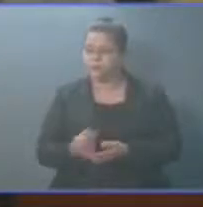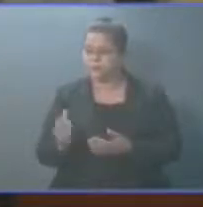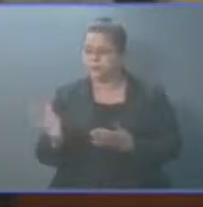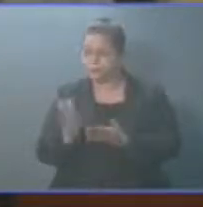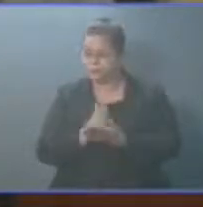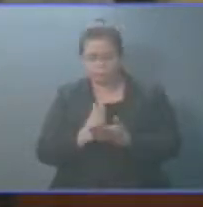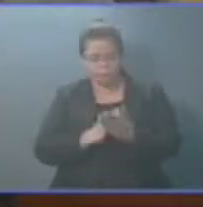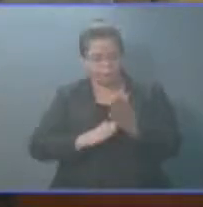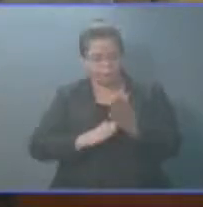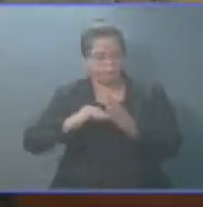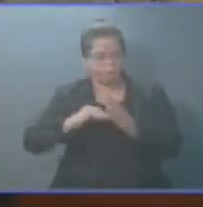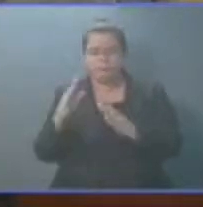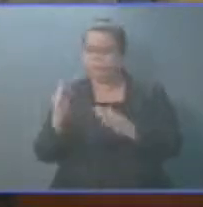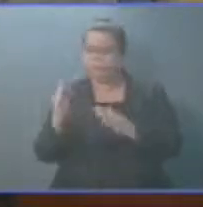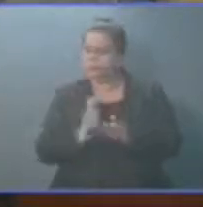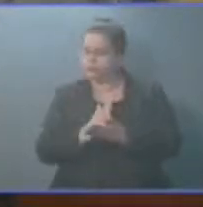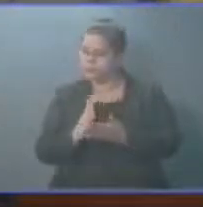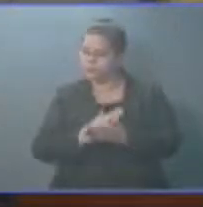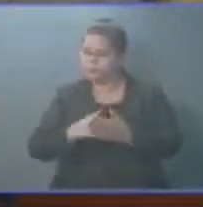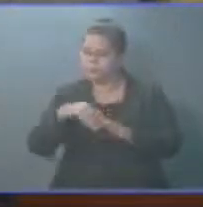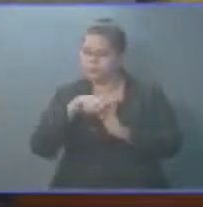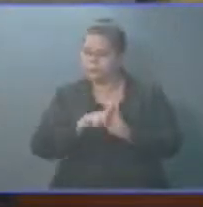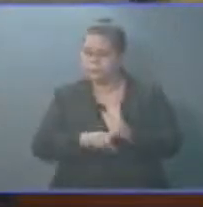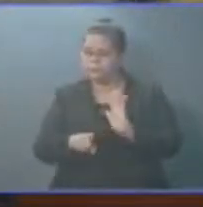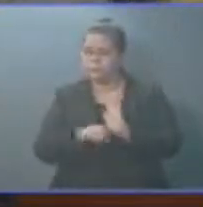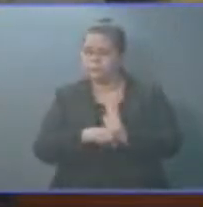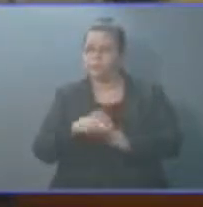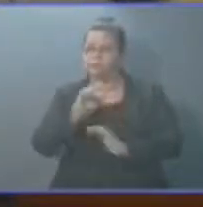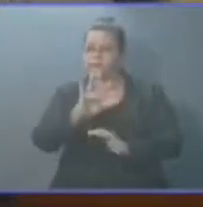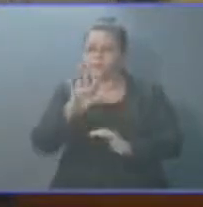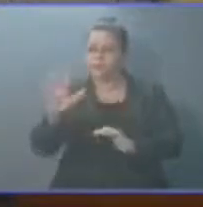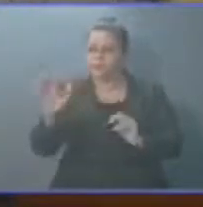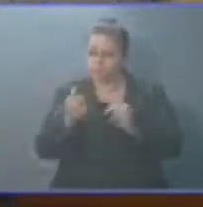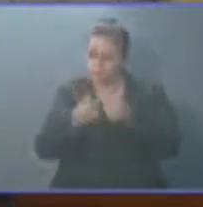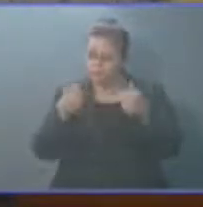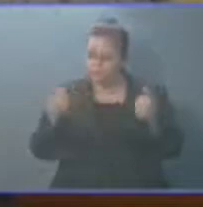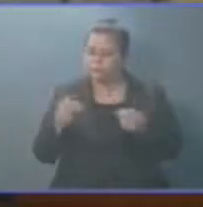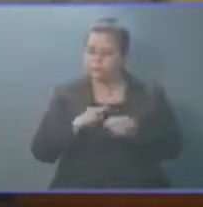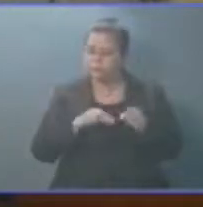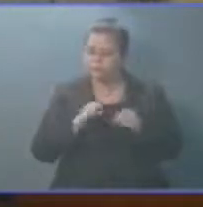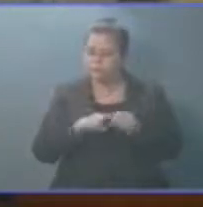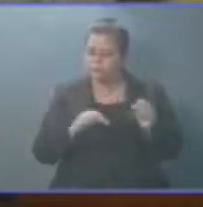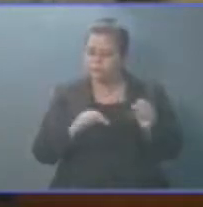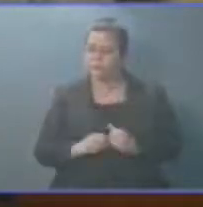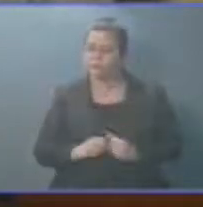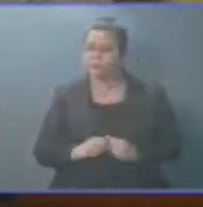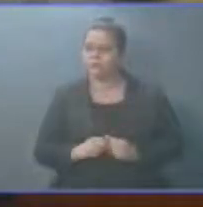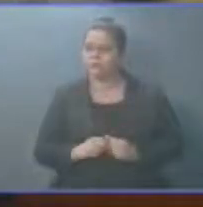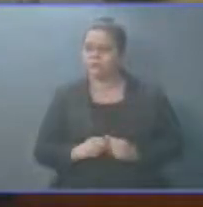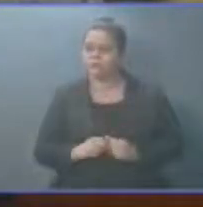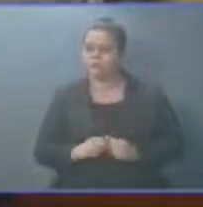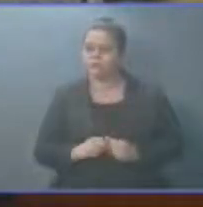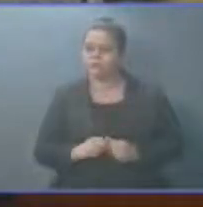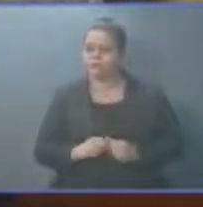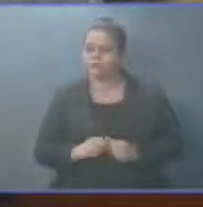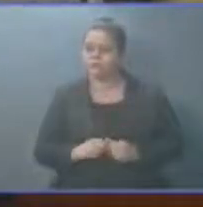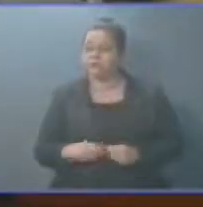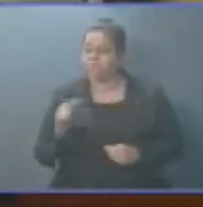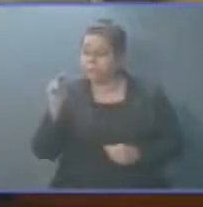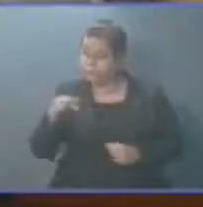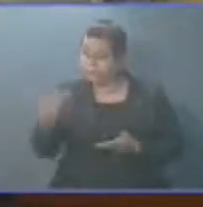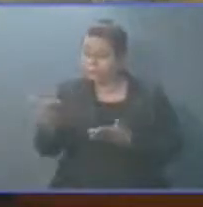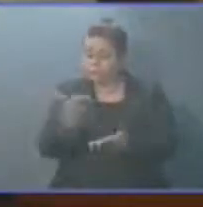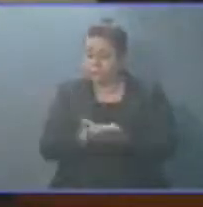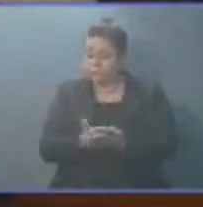más y nada menos que 55 millones de dólares de esos 75. Y esa